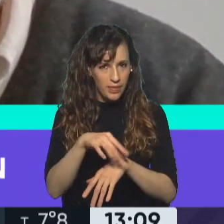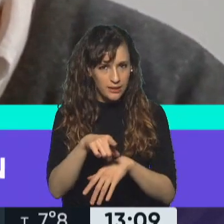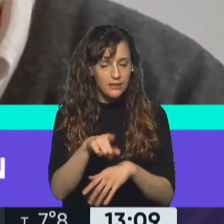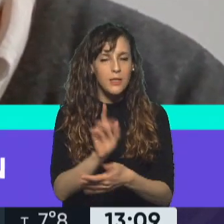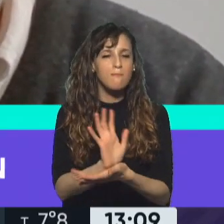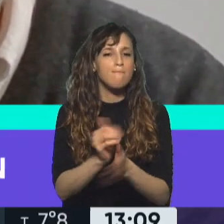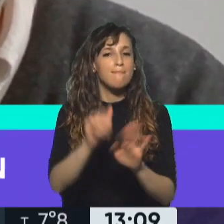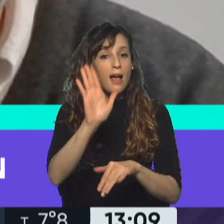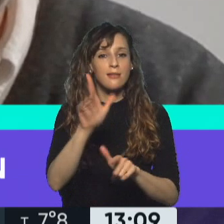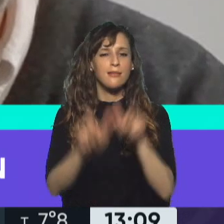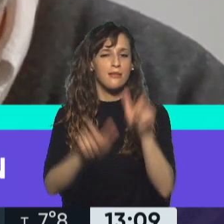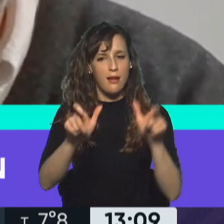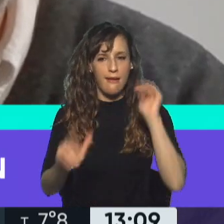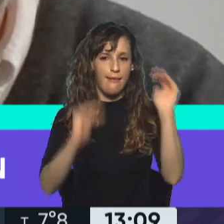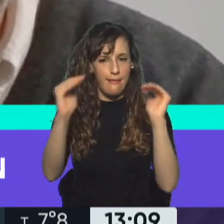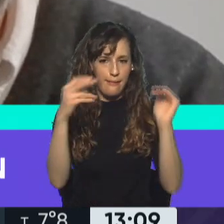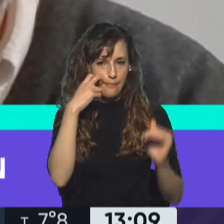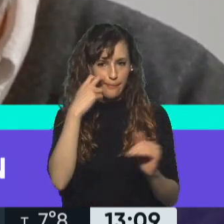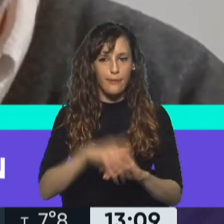adultos mayores y en este contexto, ¿no?